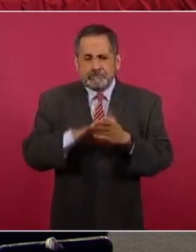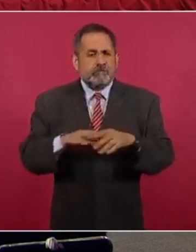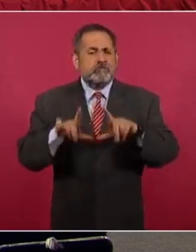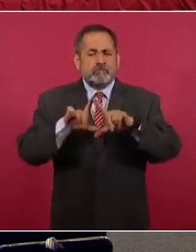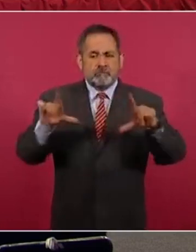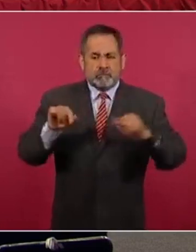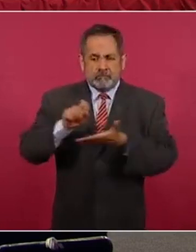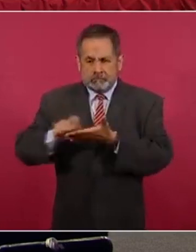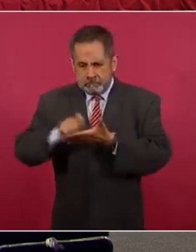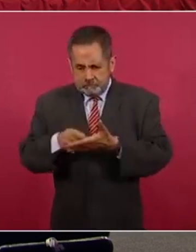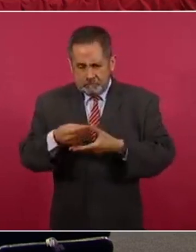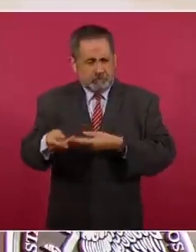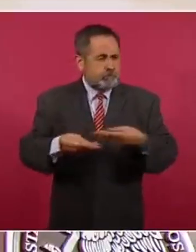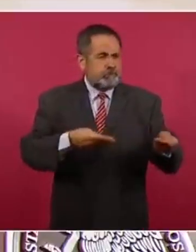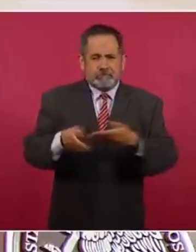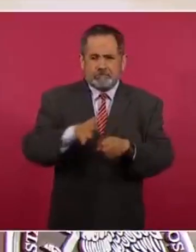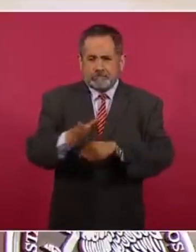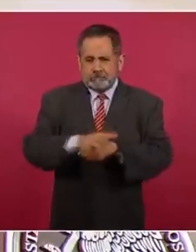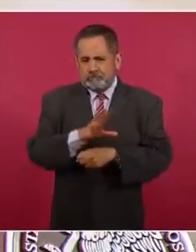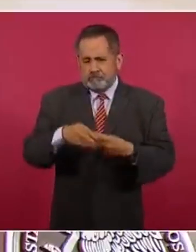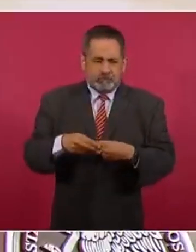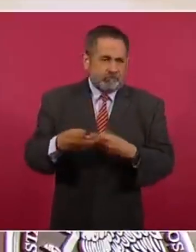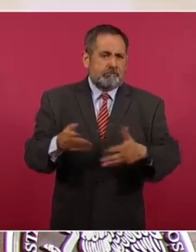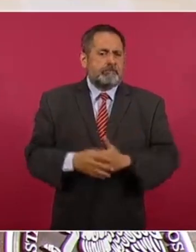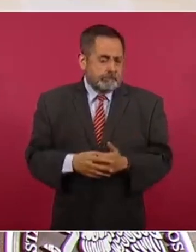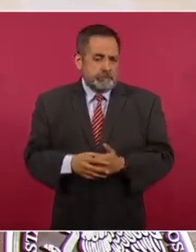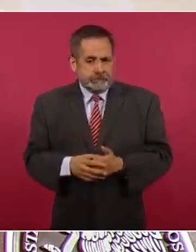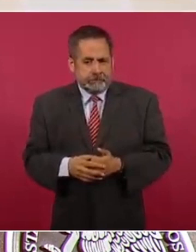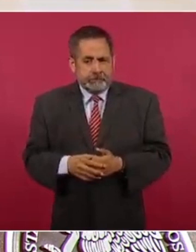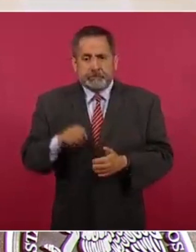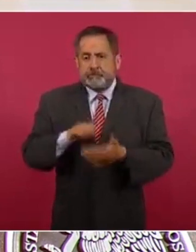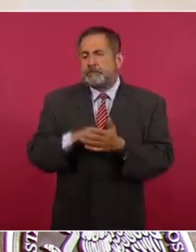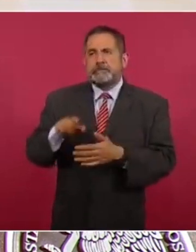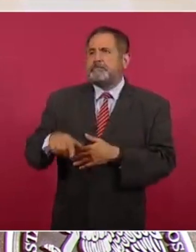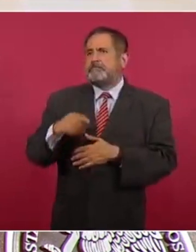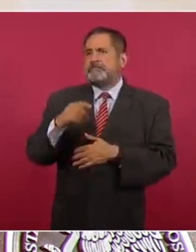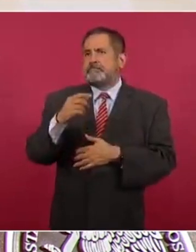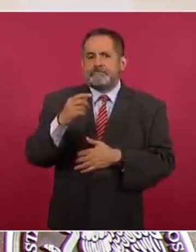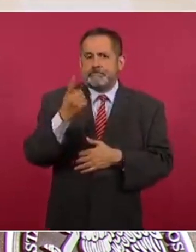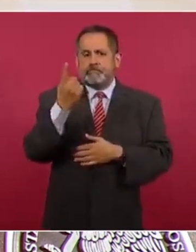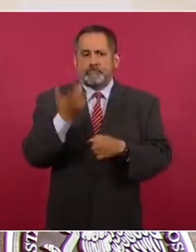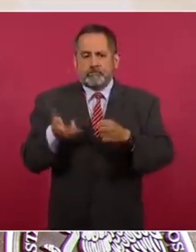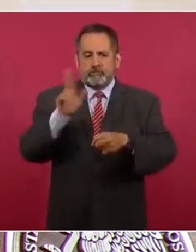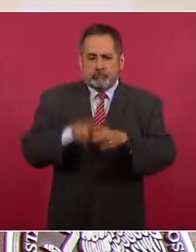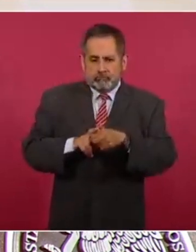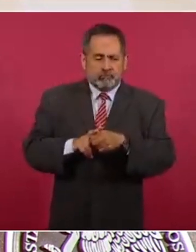surtidas completamente. Es decir, cuántas recetas durante una jornada en un hospital